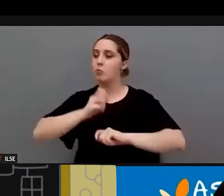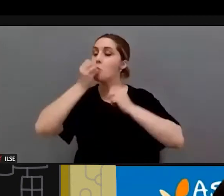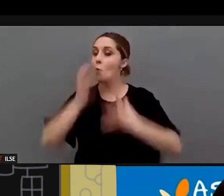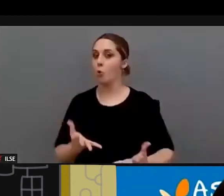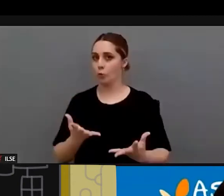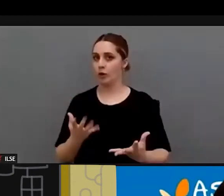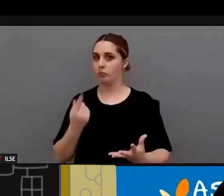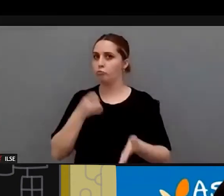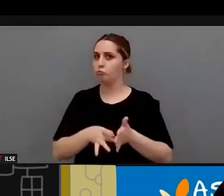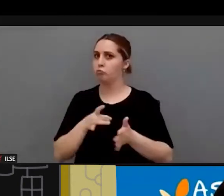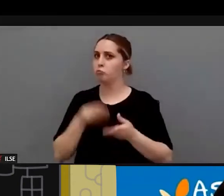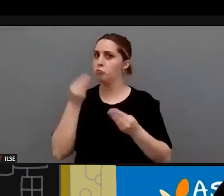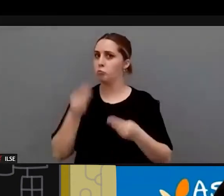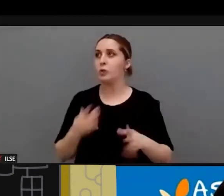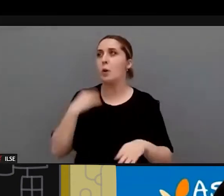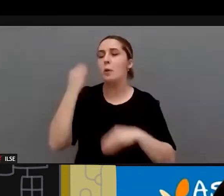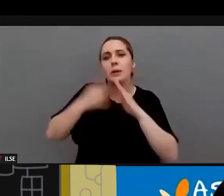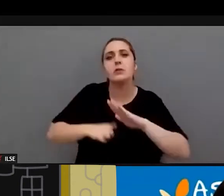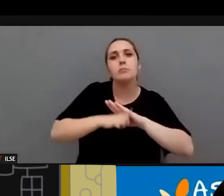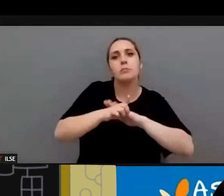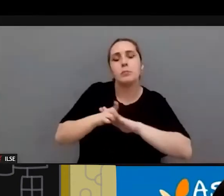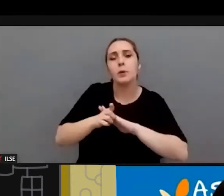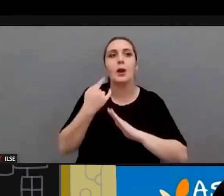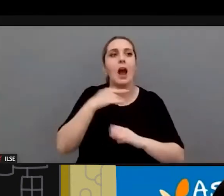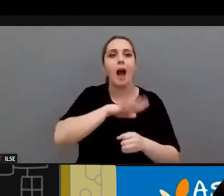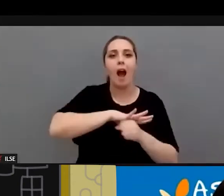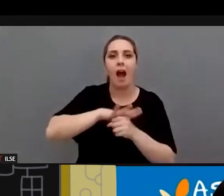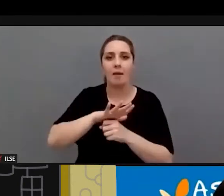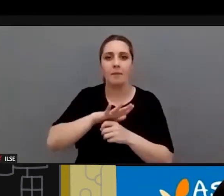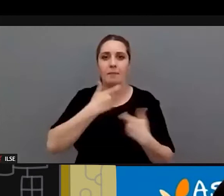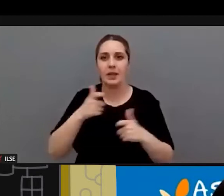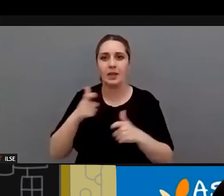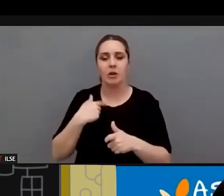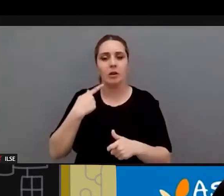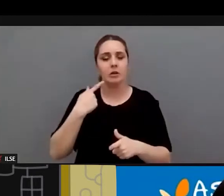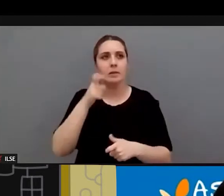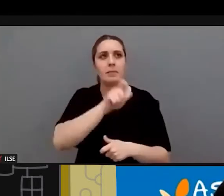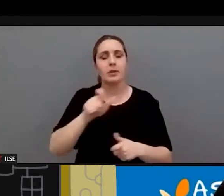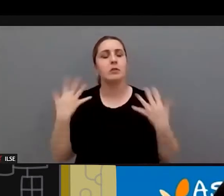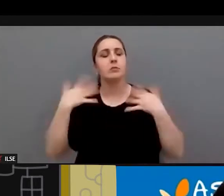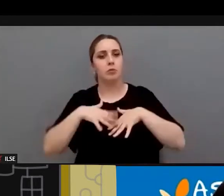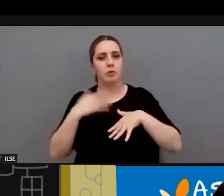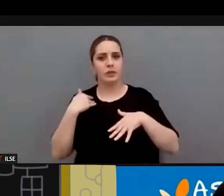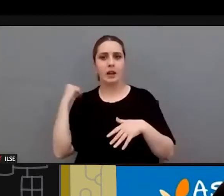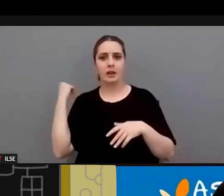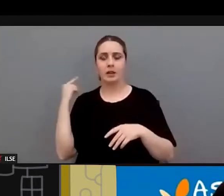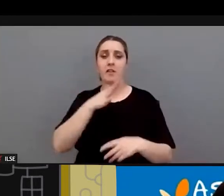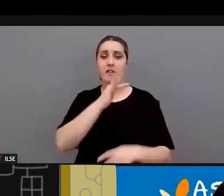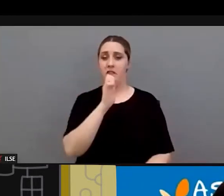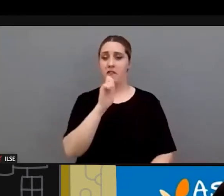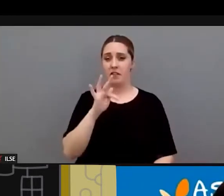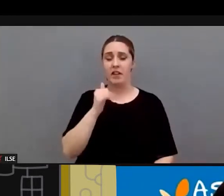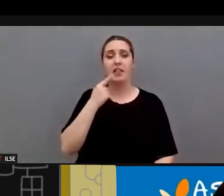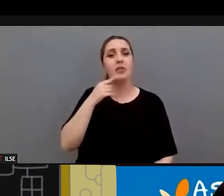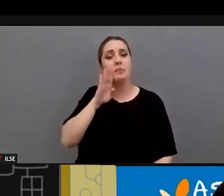avanzado y creo que además, desde muchos ámbitos, la gente ha tomado conciencia. Lo decía Fefa, se lleva muchos años trabajando en este tema, pues